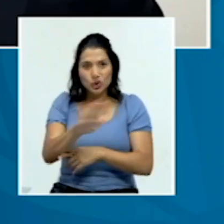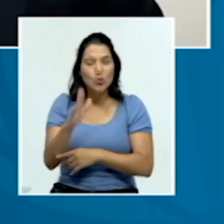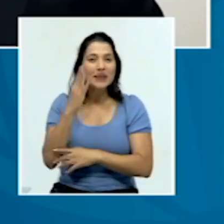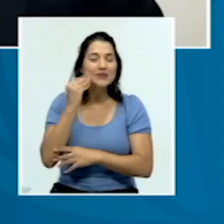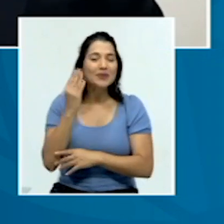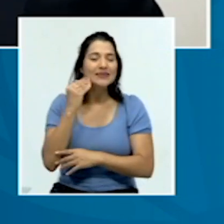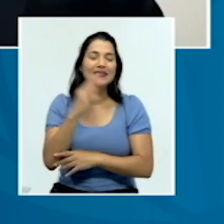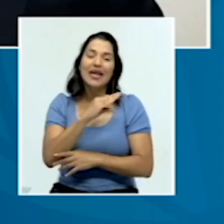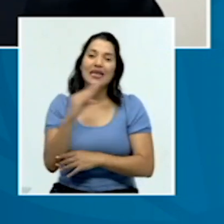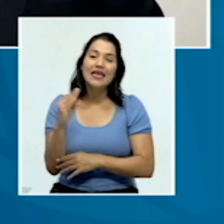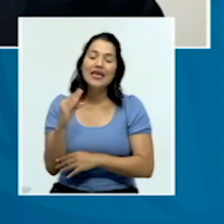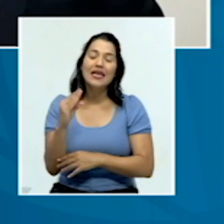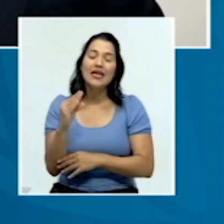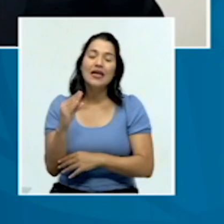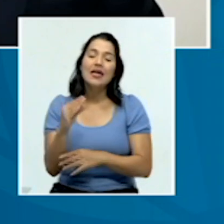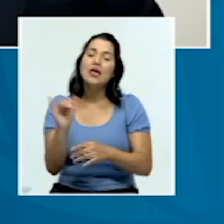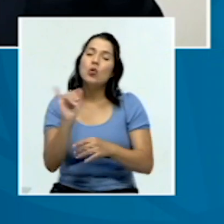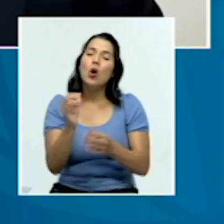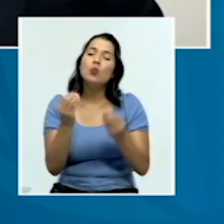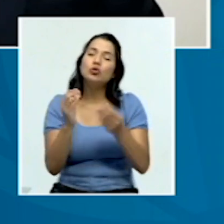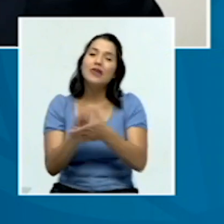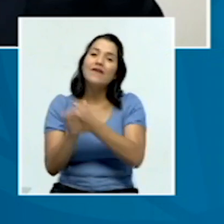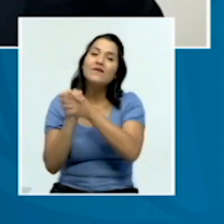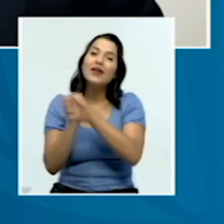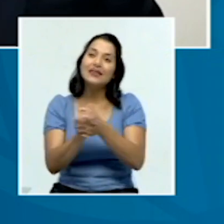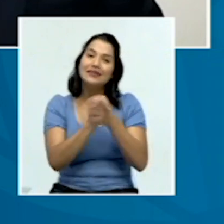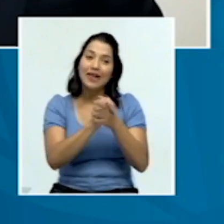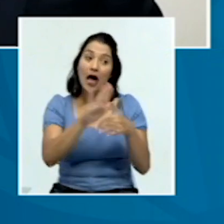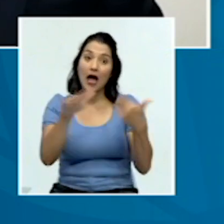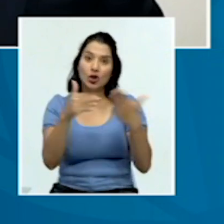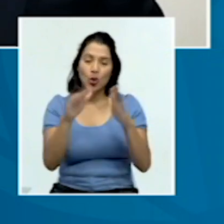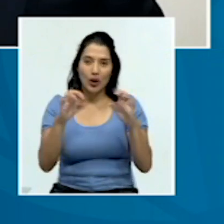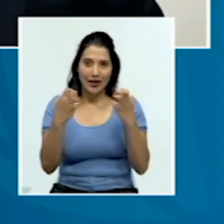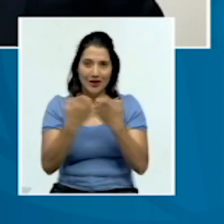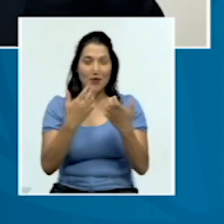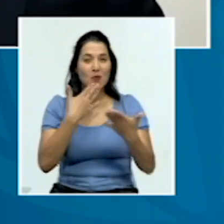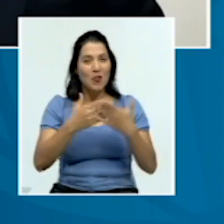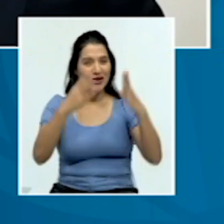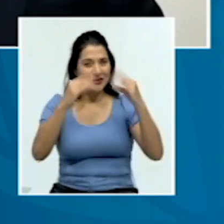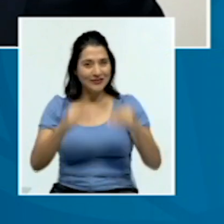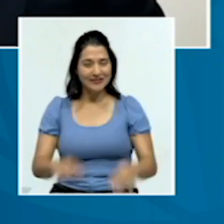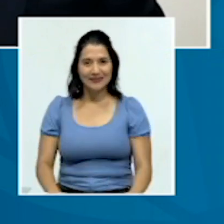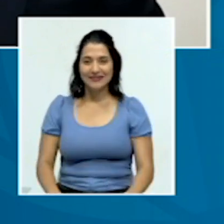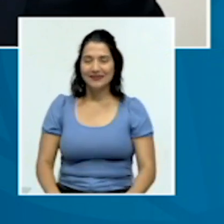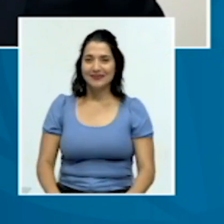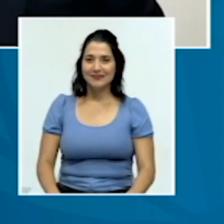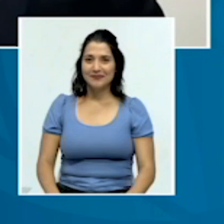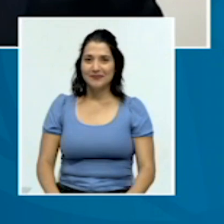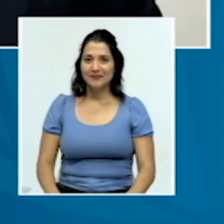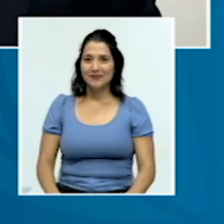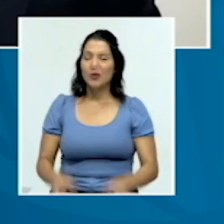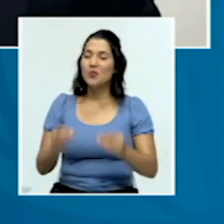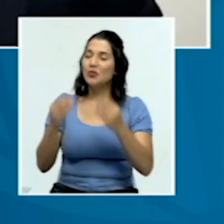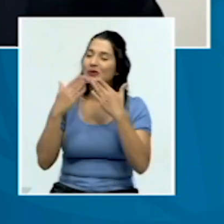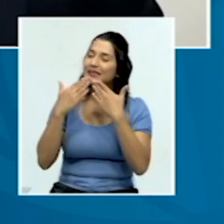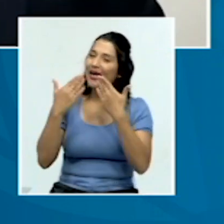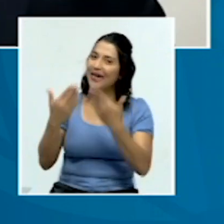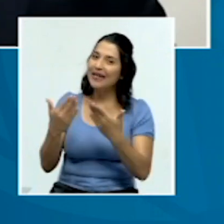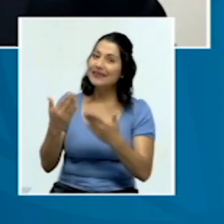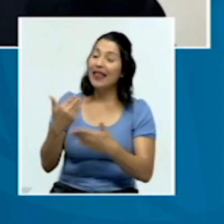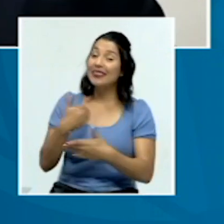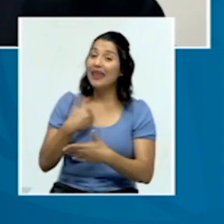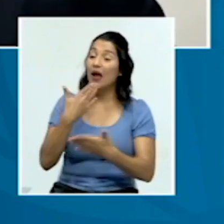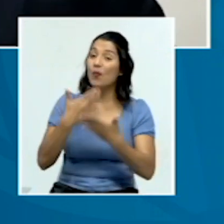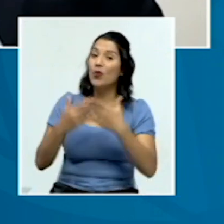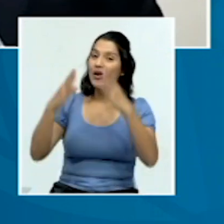y a través suyo muchas felicitaciones al resto del equipo. Buenas noches. Muchísimas gracias, que tengan